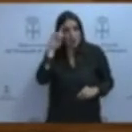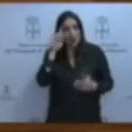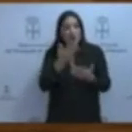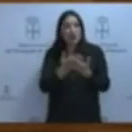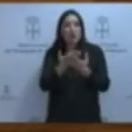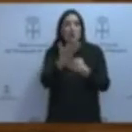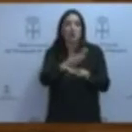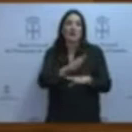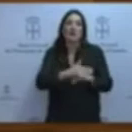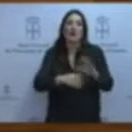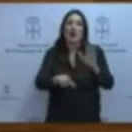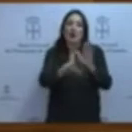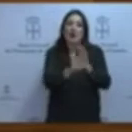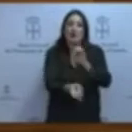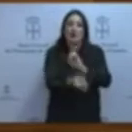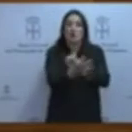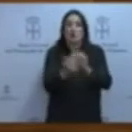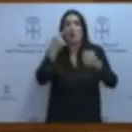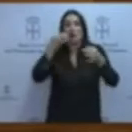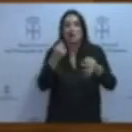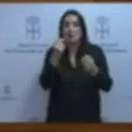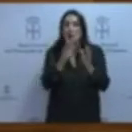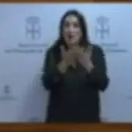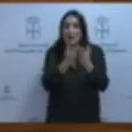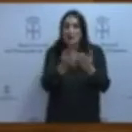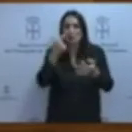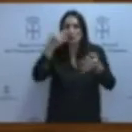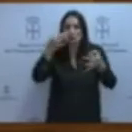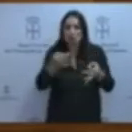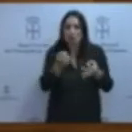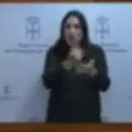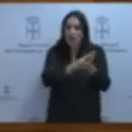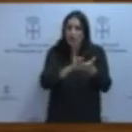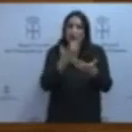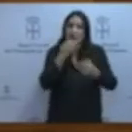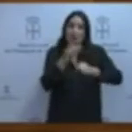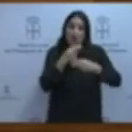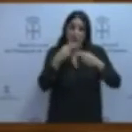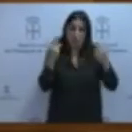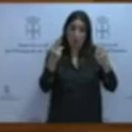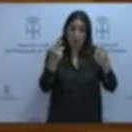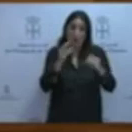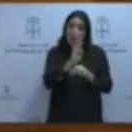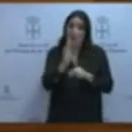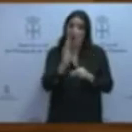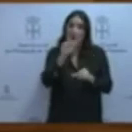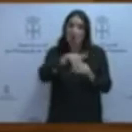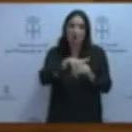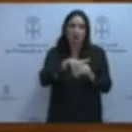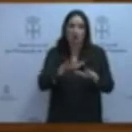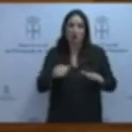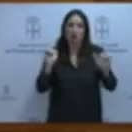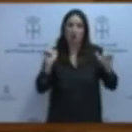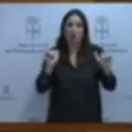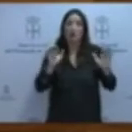desarrollar una ley que garantizara la gratuidad de los libros de texto en centros sostenidos con fondos públicos, el PP se abstuvo, pero no es solo